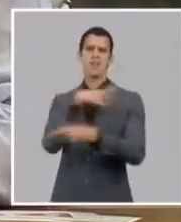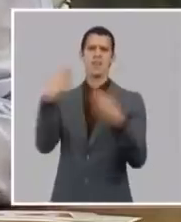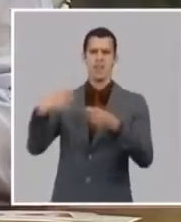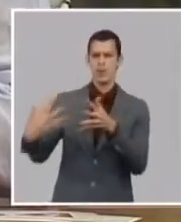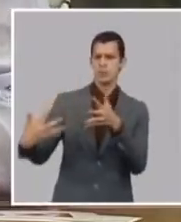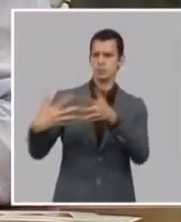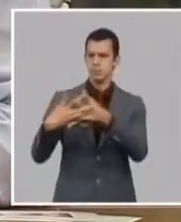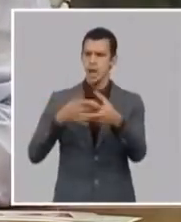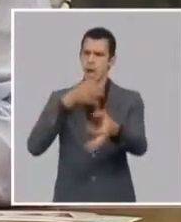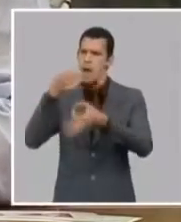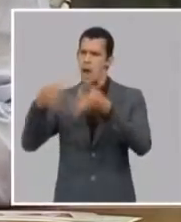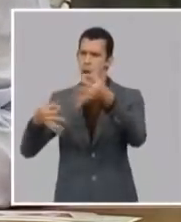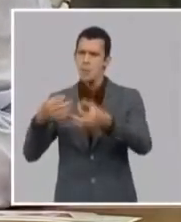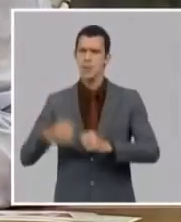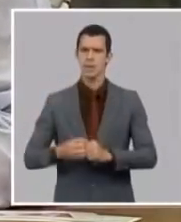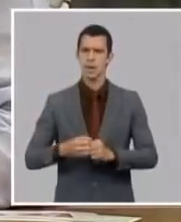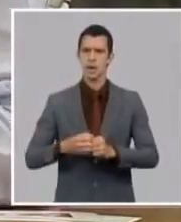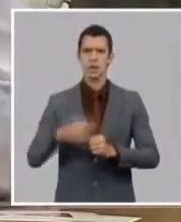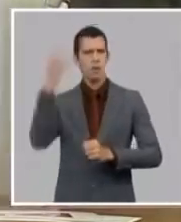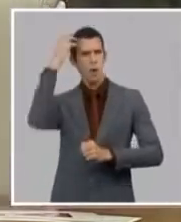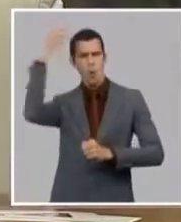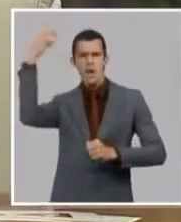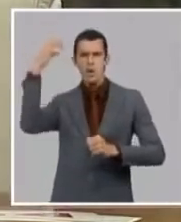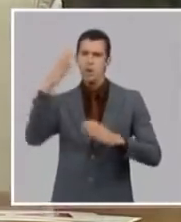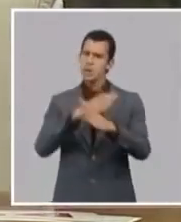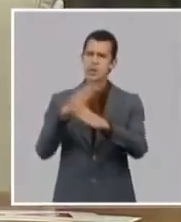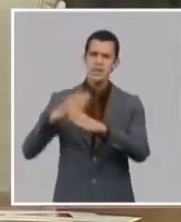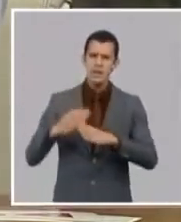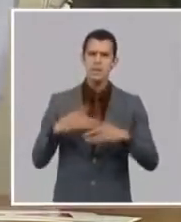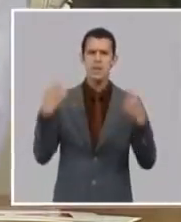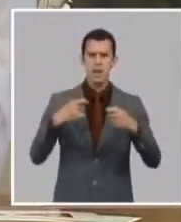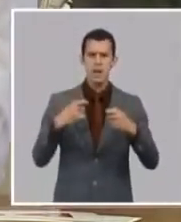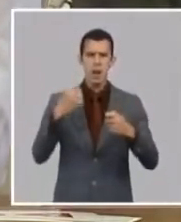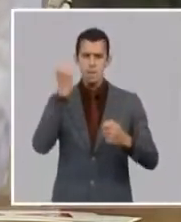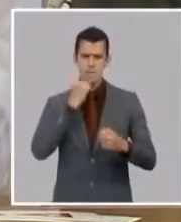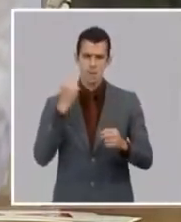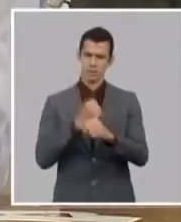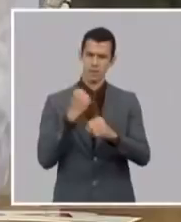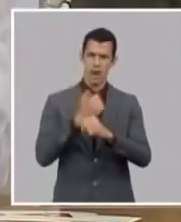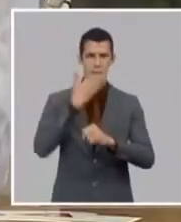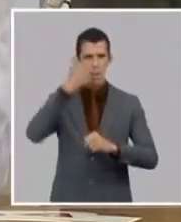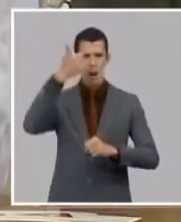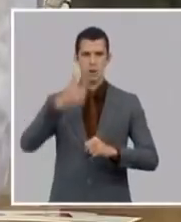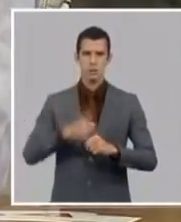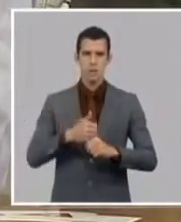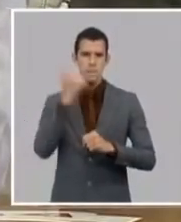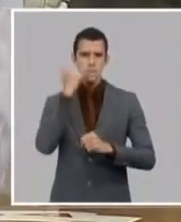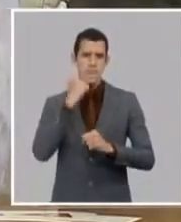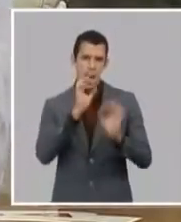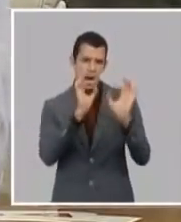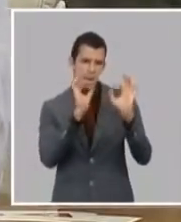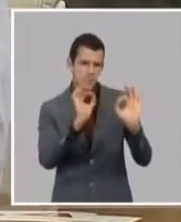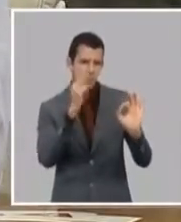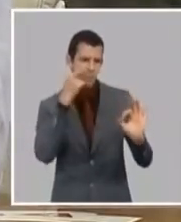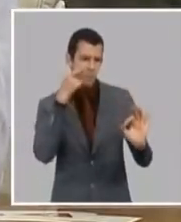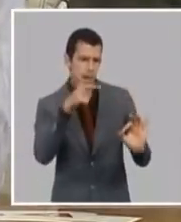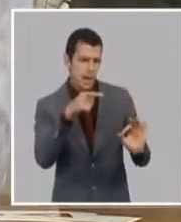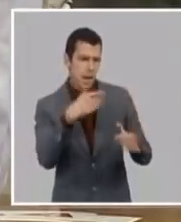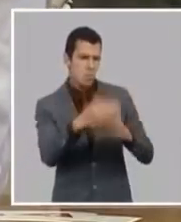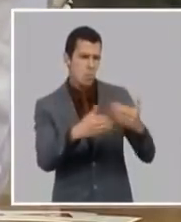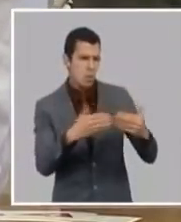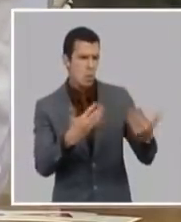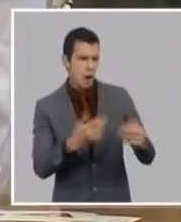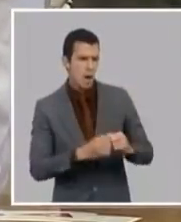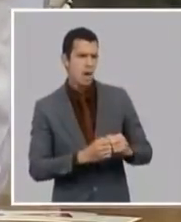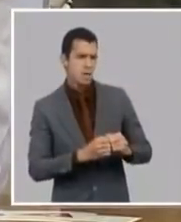hacemos pero esforzarnos más pero no solo esforzarnos más concretarlo más en resultados ayudarnos más entre todos